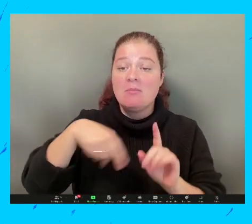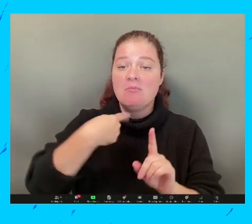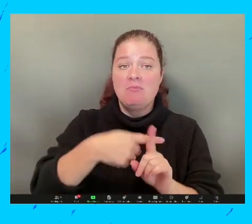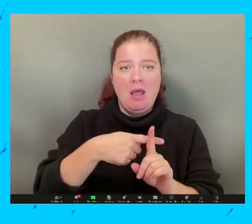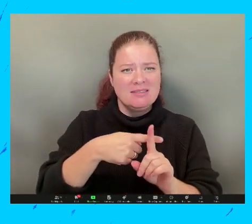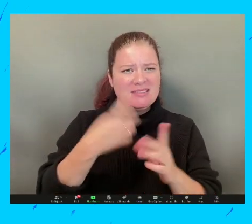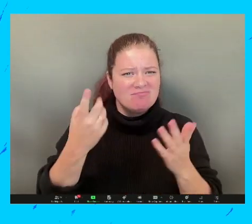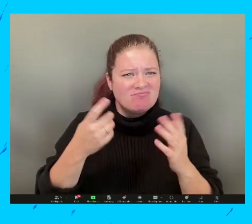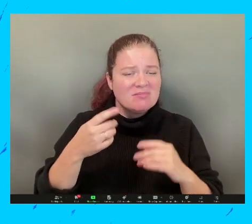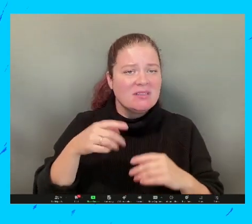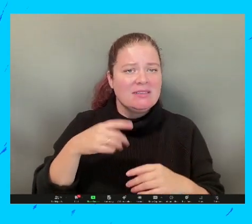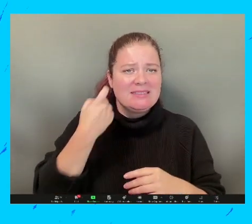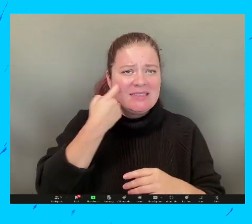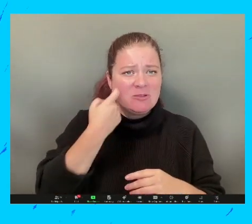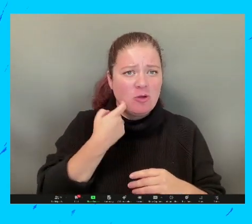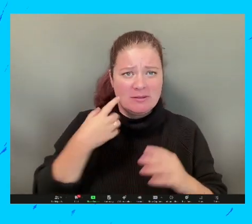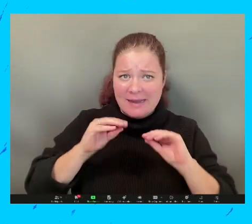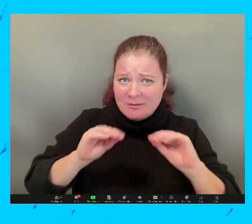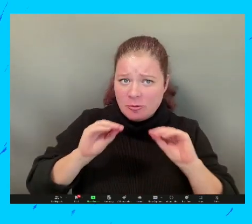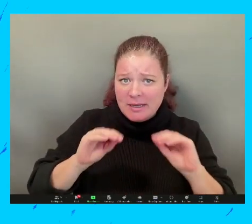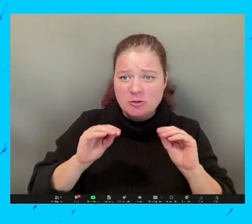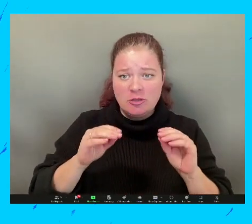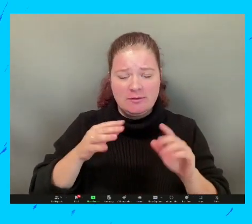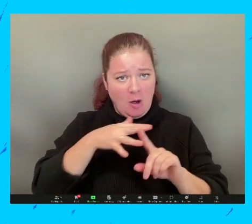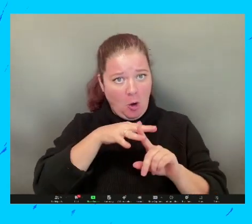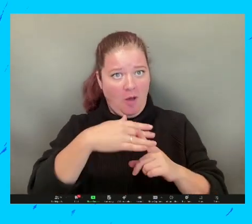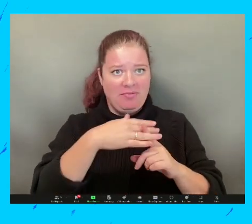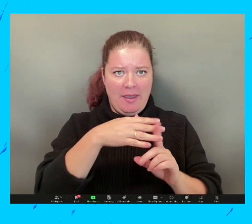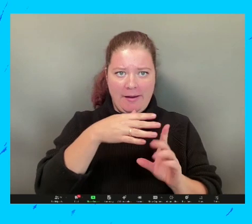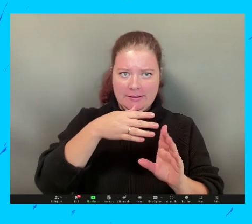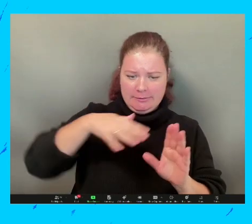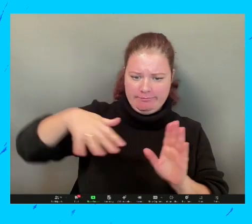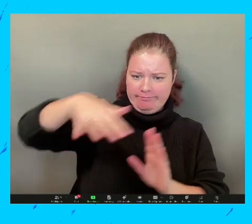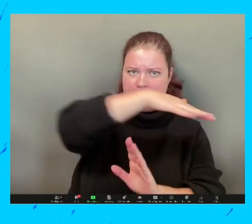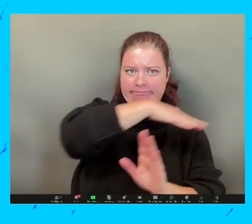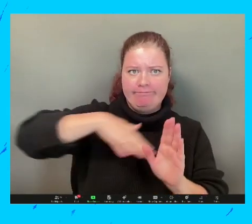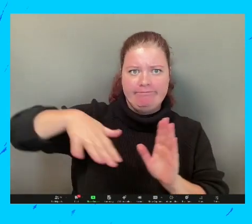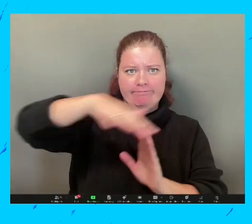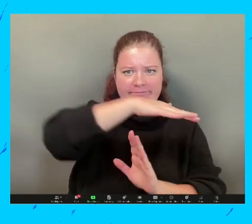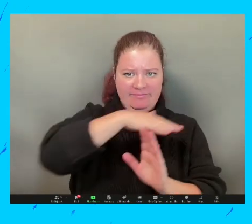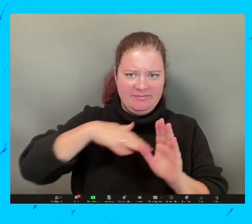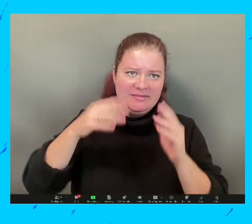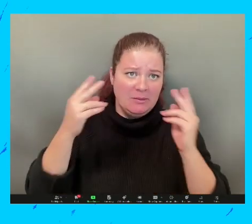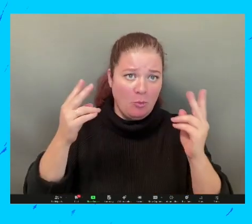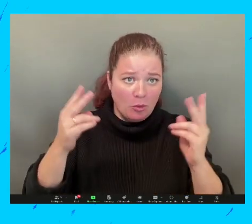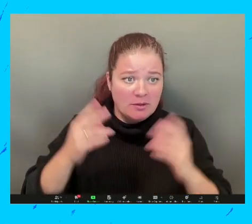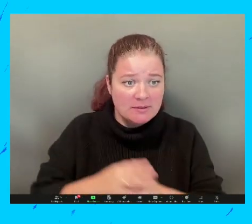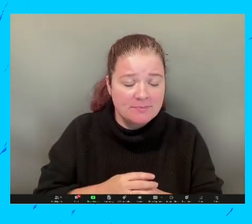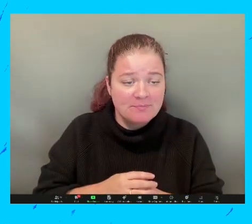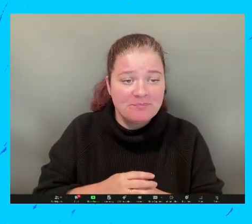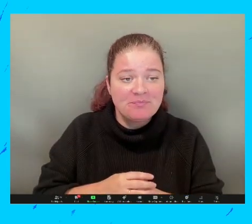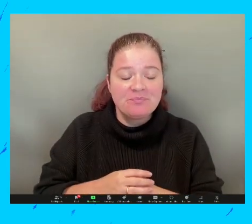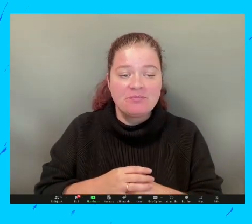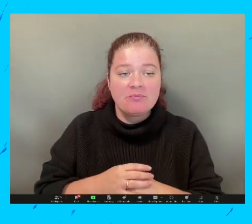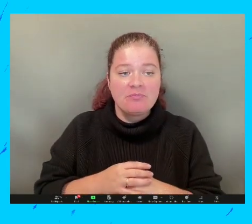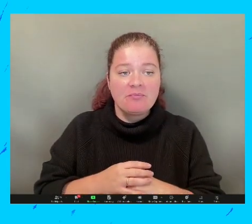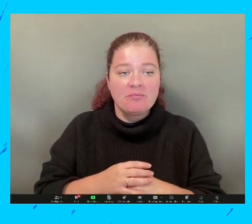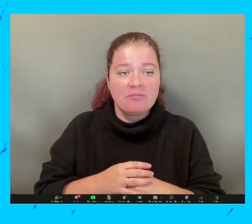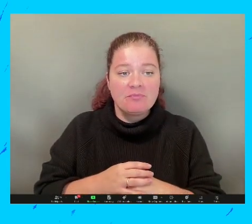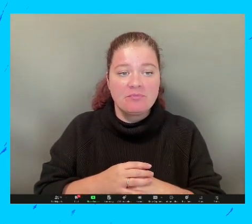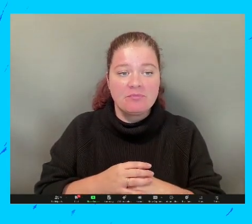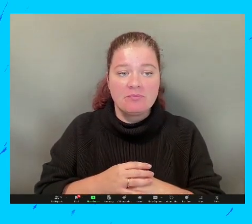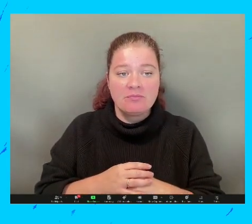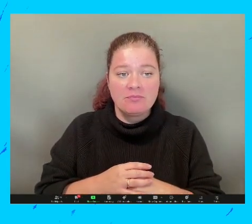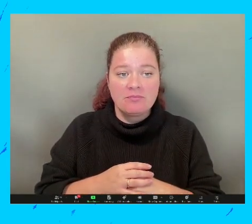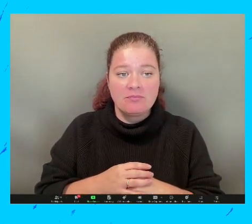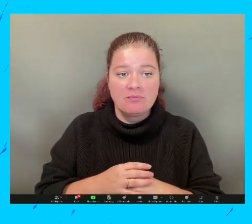tamaño no se aplica a todos. Tenemos que realmente contextualizar y personalizar este tipo de documentos. El